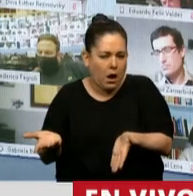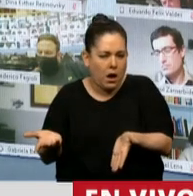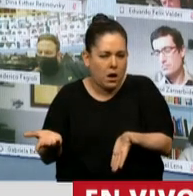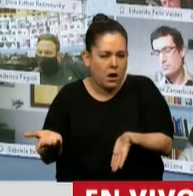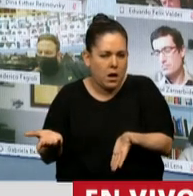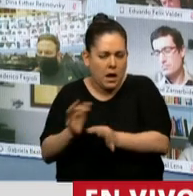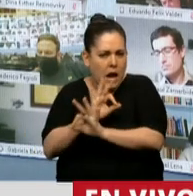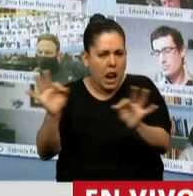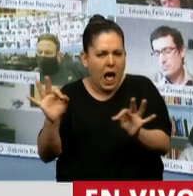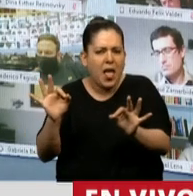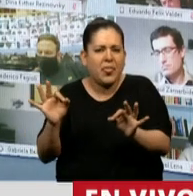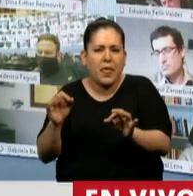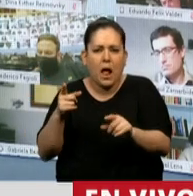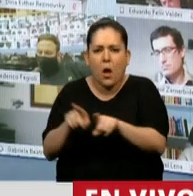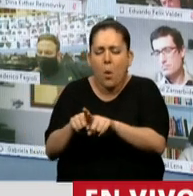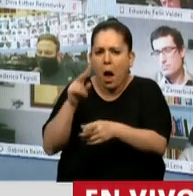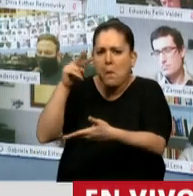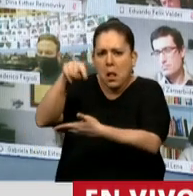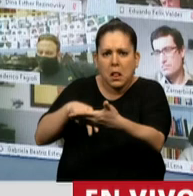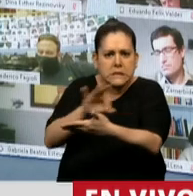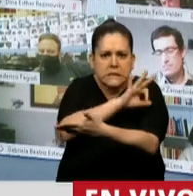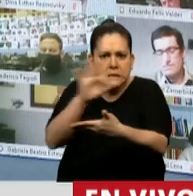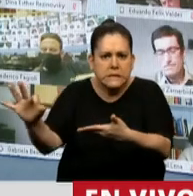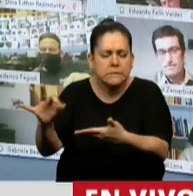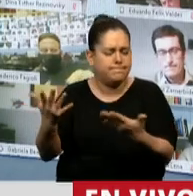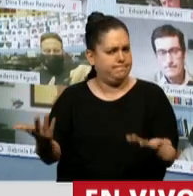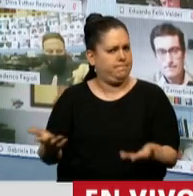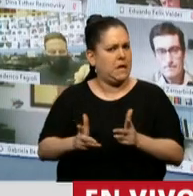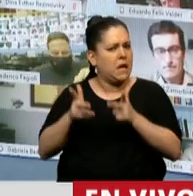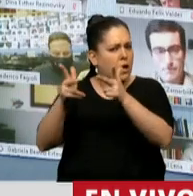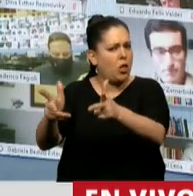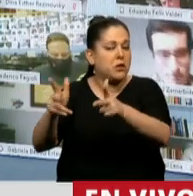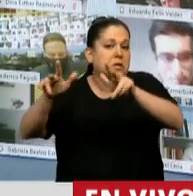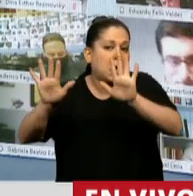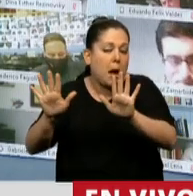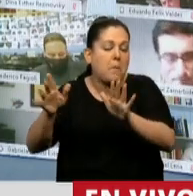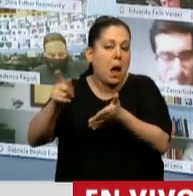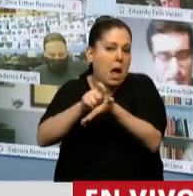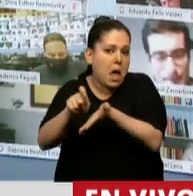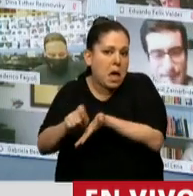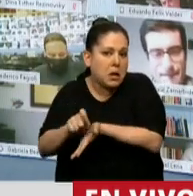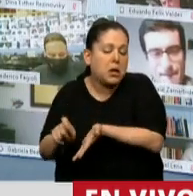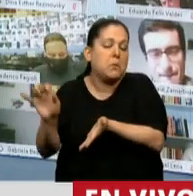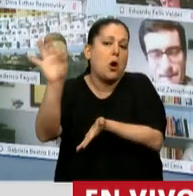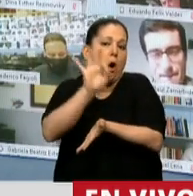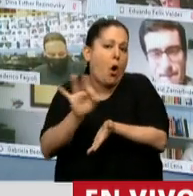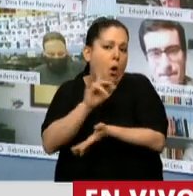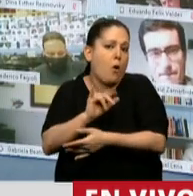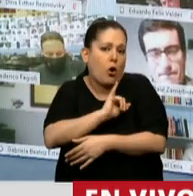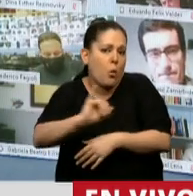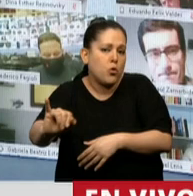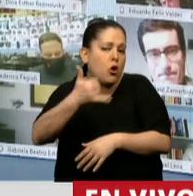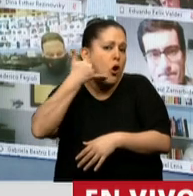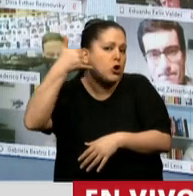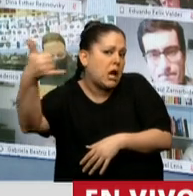al análisis del mismo. Además, le quiero decir, se lo habrá escrito y se lo habrá comunicado